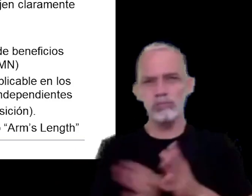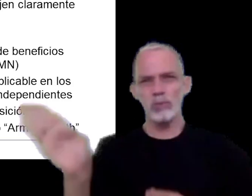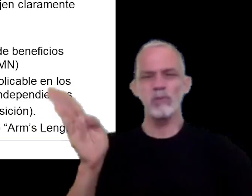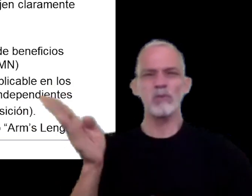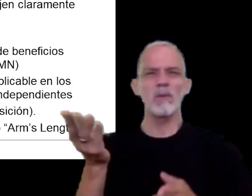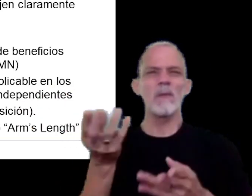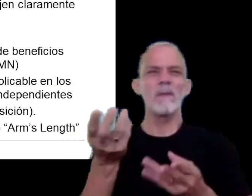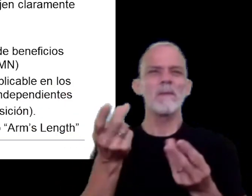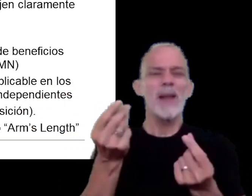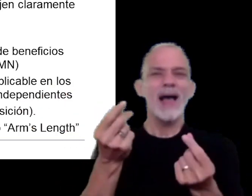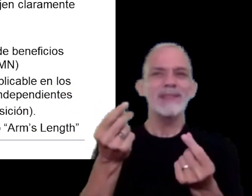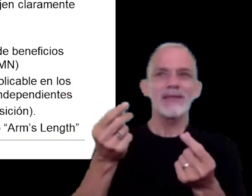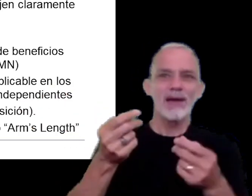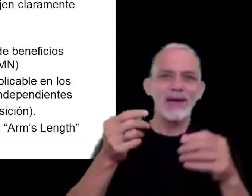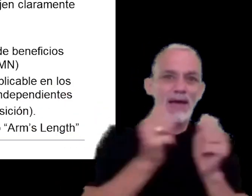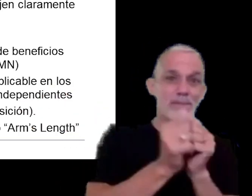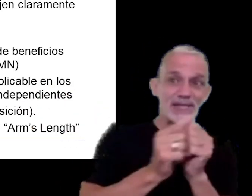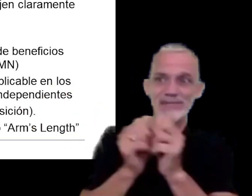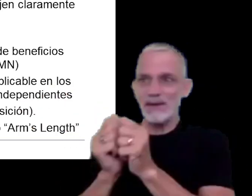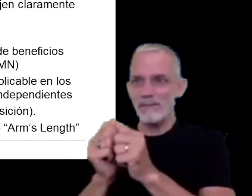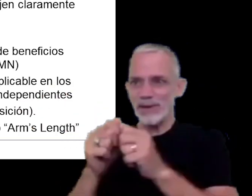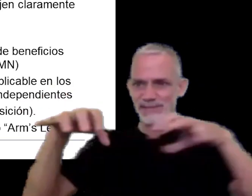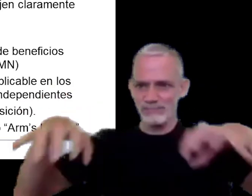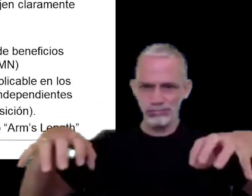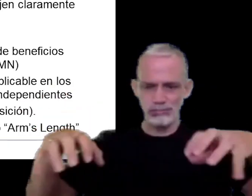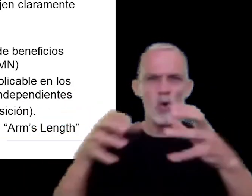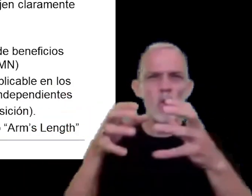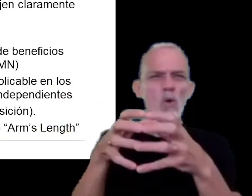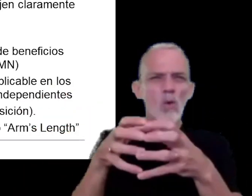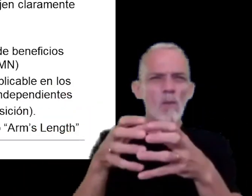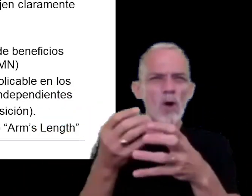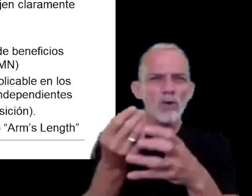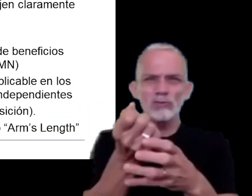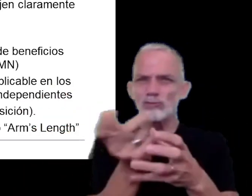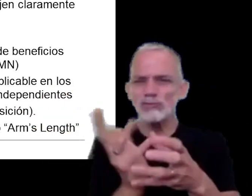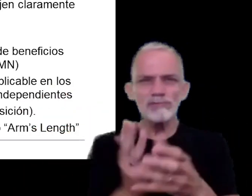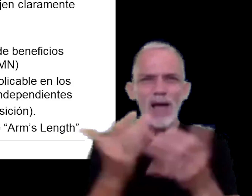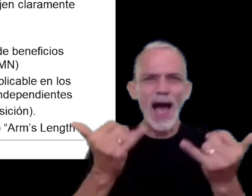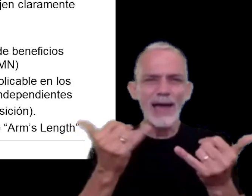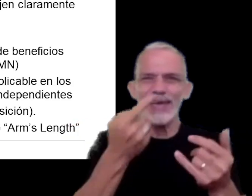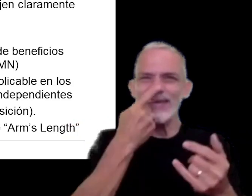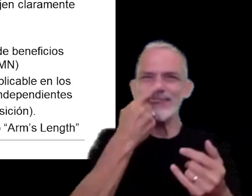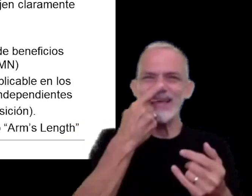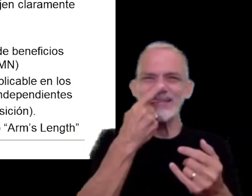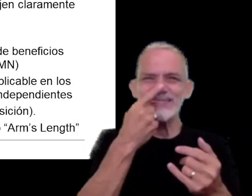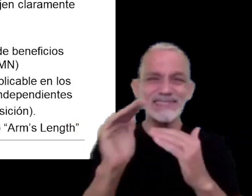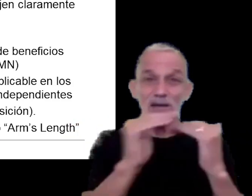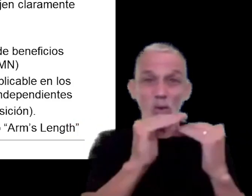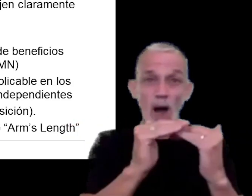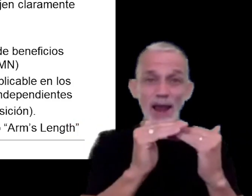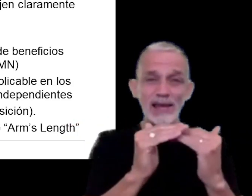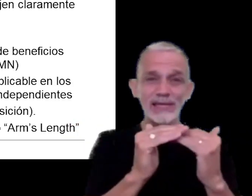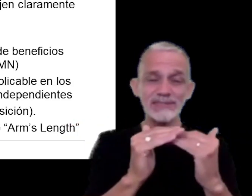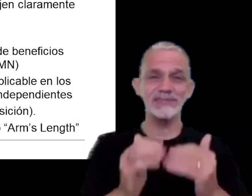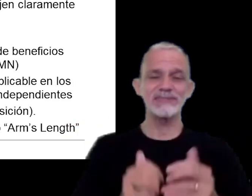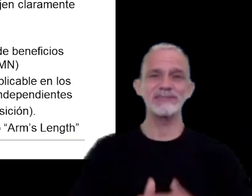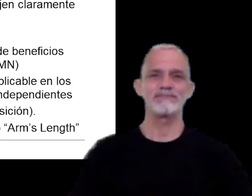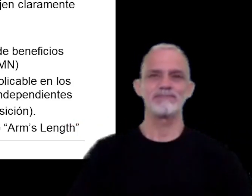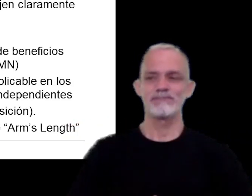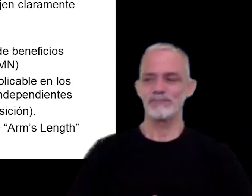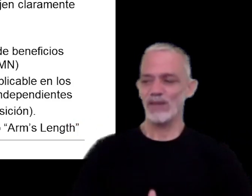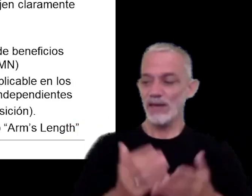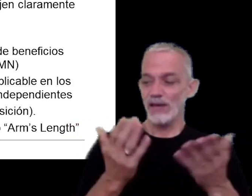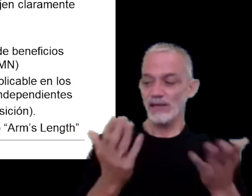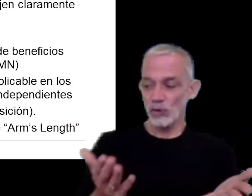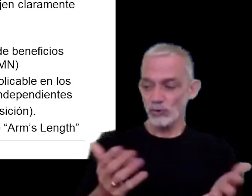intercompañía dentro de grupos que tienen intereses comunes y no contrapuestos con